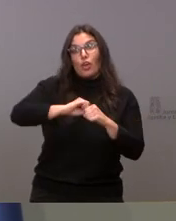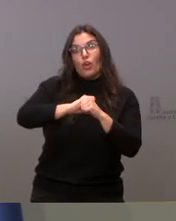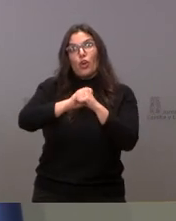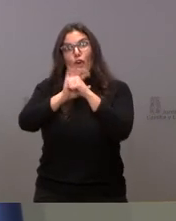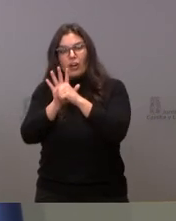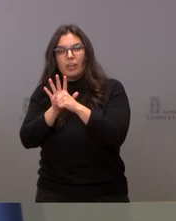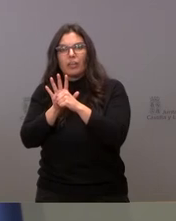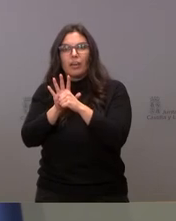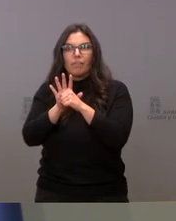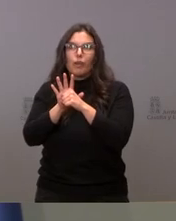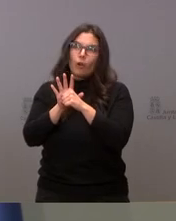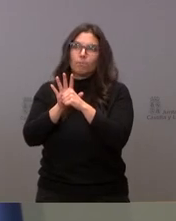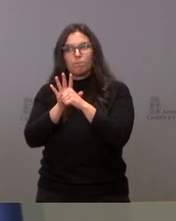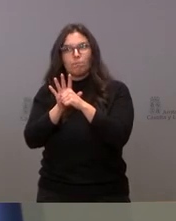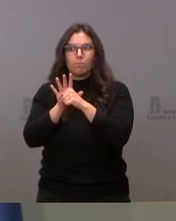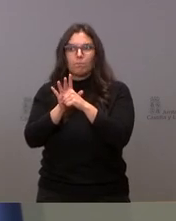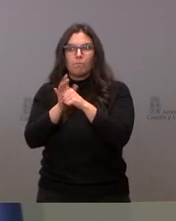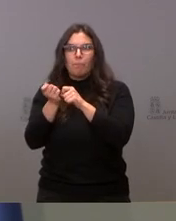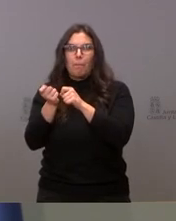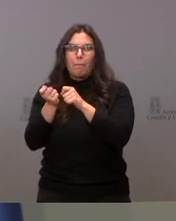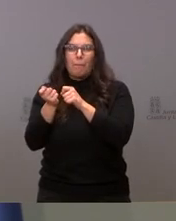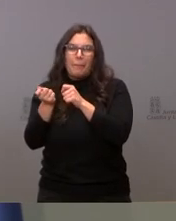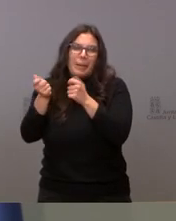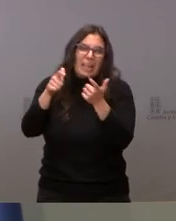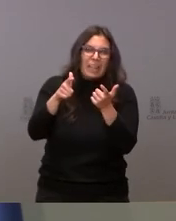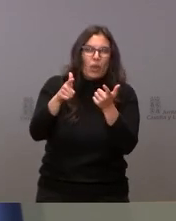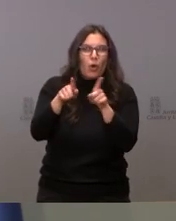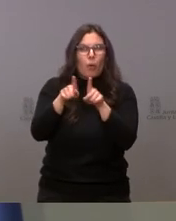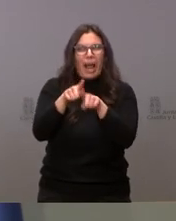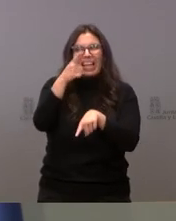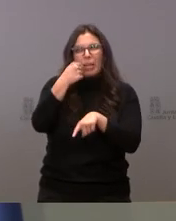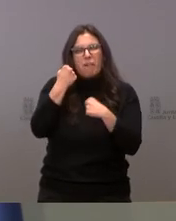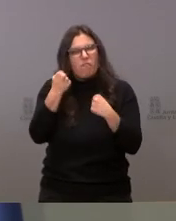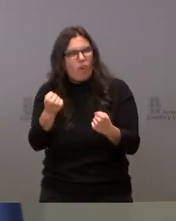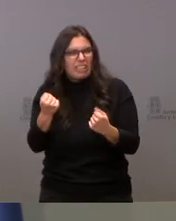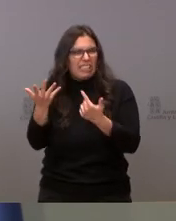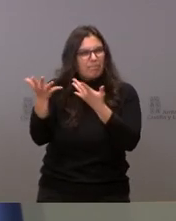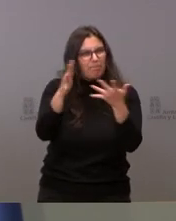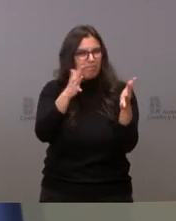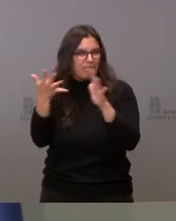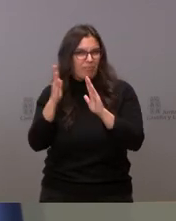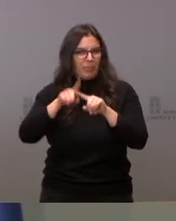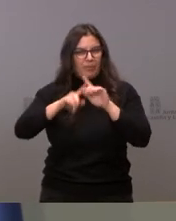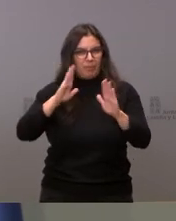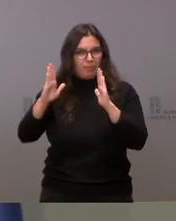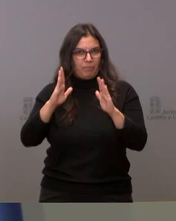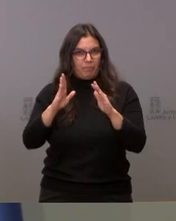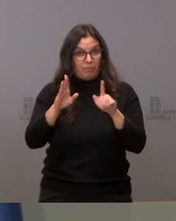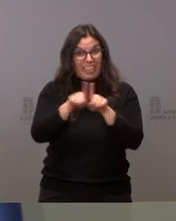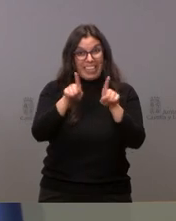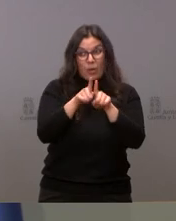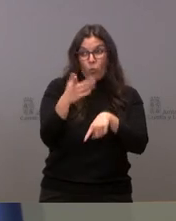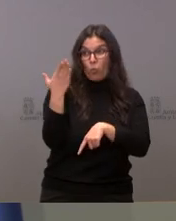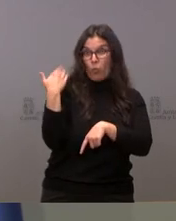parecida a a veces a una gripe estacional intensa que a una cosa como la que vivimos,